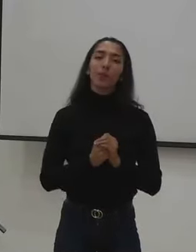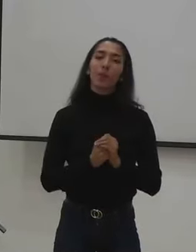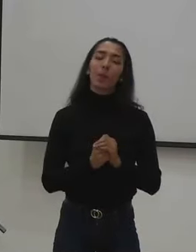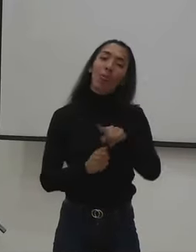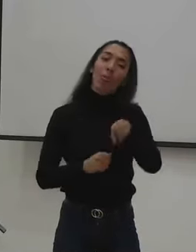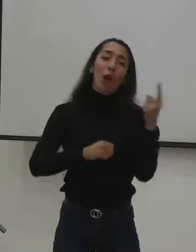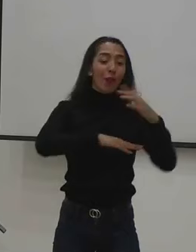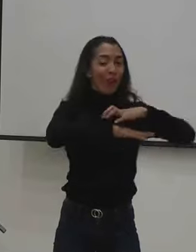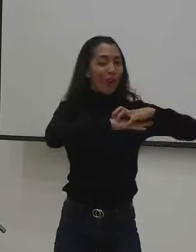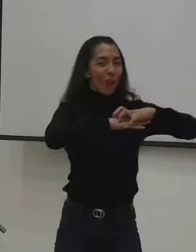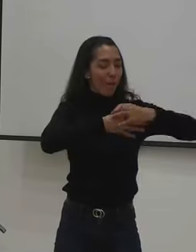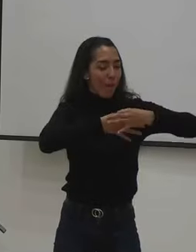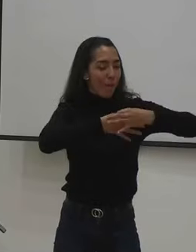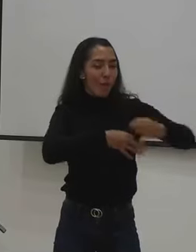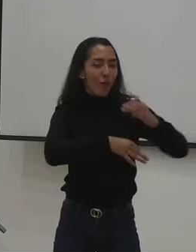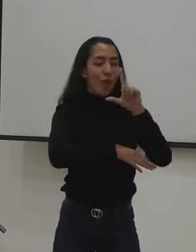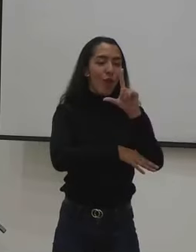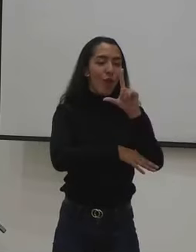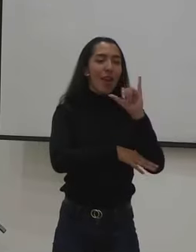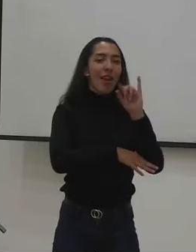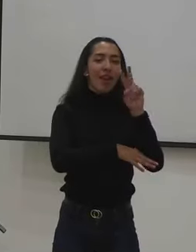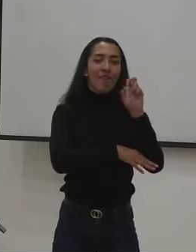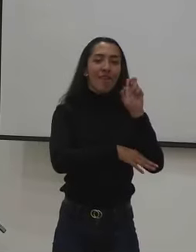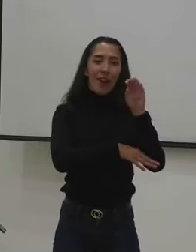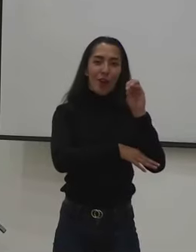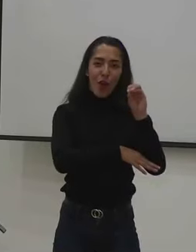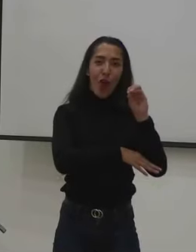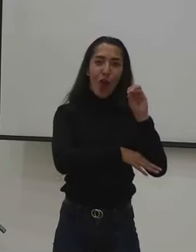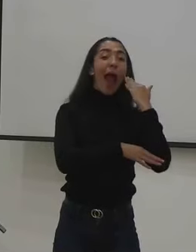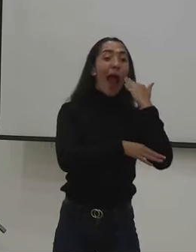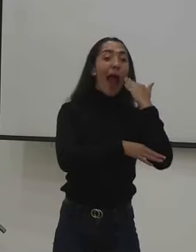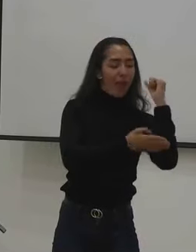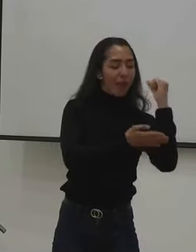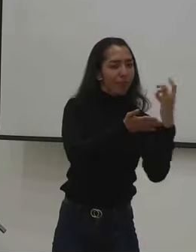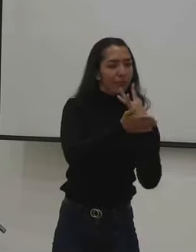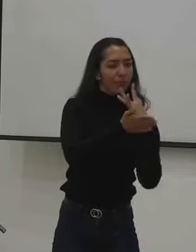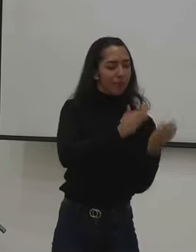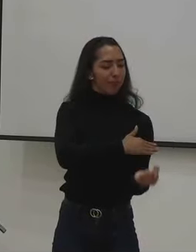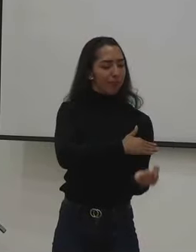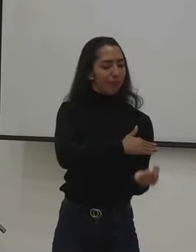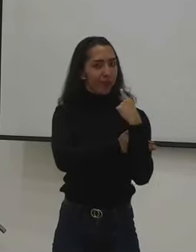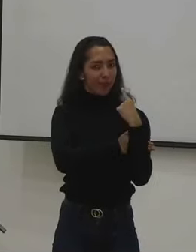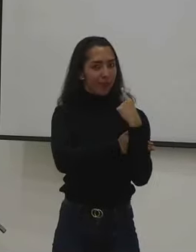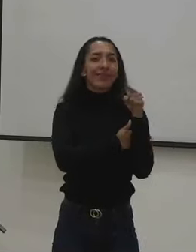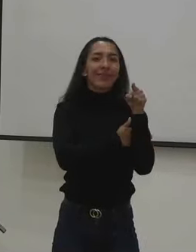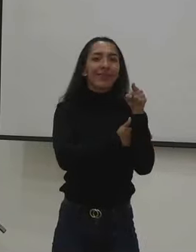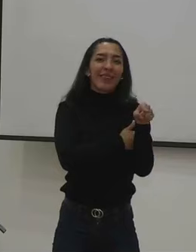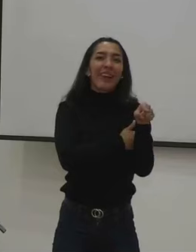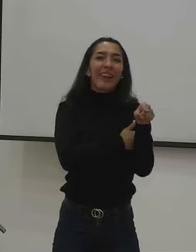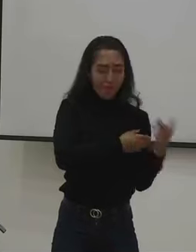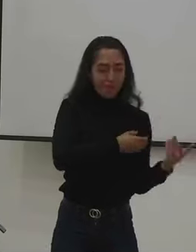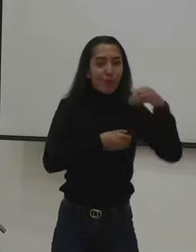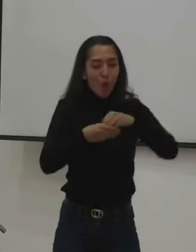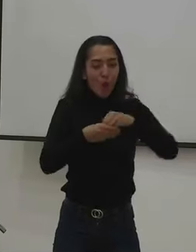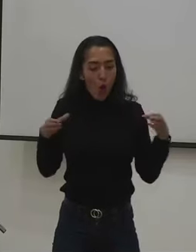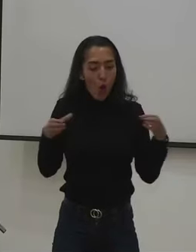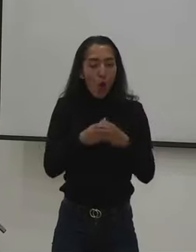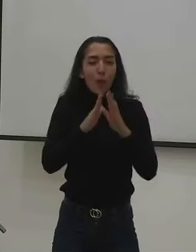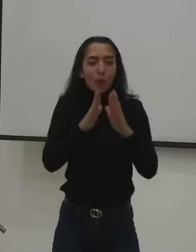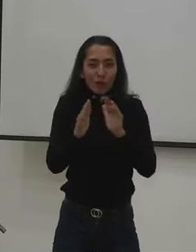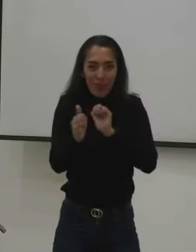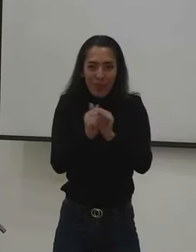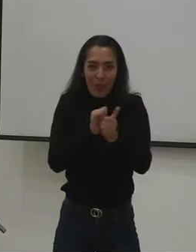Líbano, en el departamento del Tolima, y la fórmula María Jimena Sánchez Gracia. Ella hace parte del Club Deportivo Aficionado